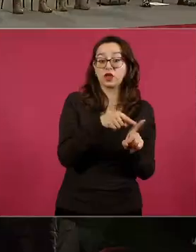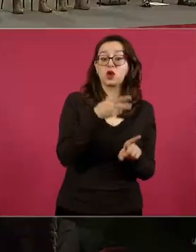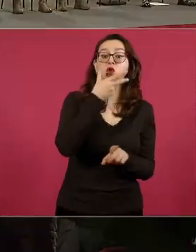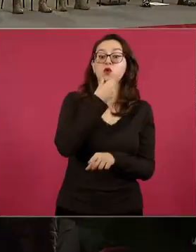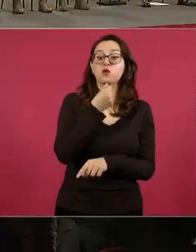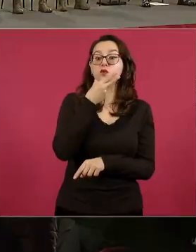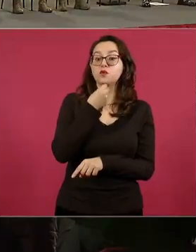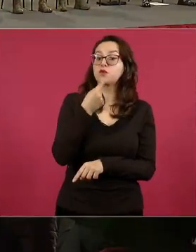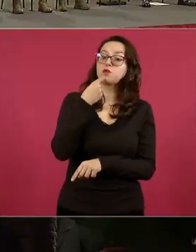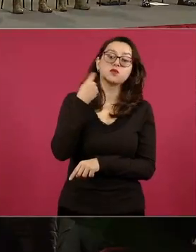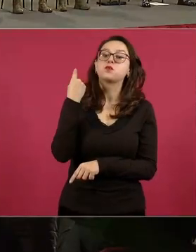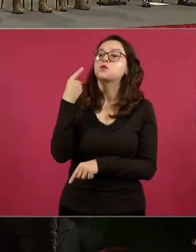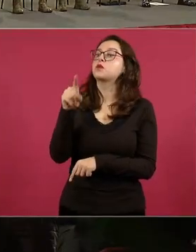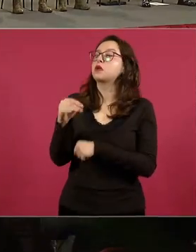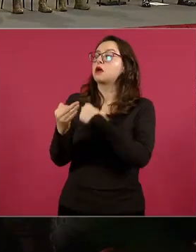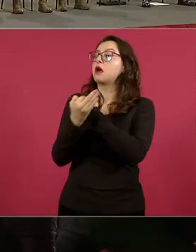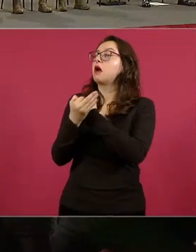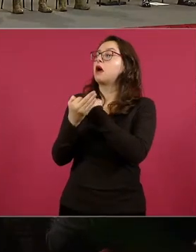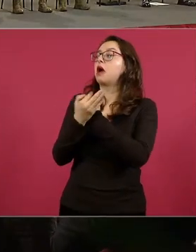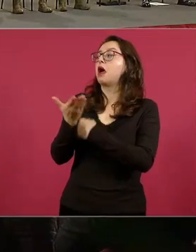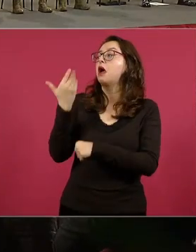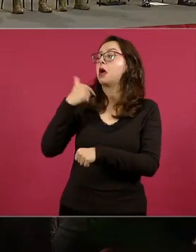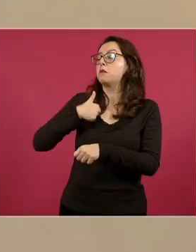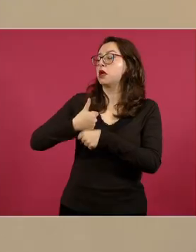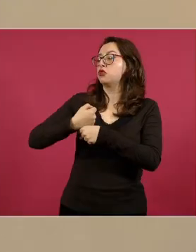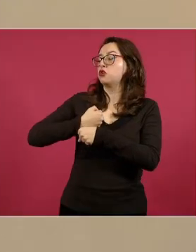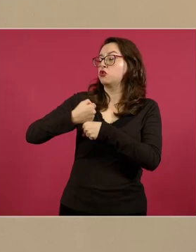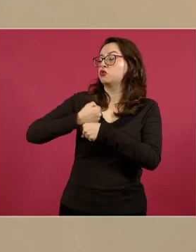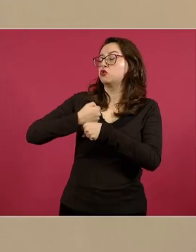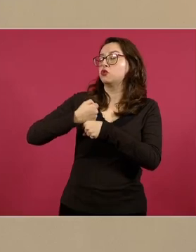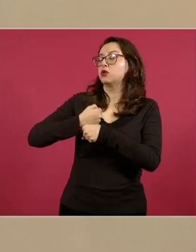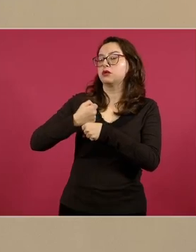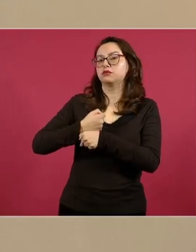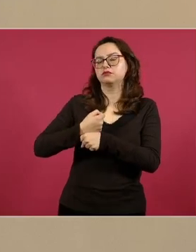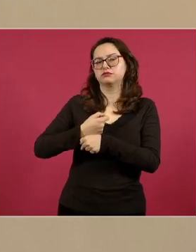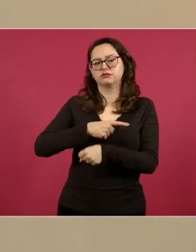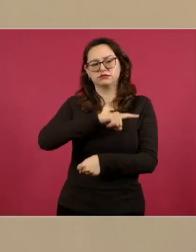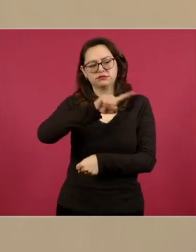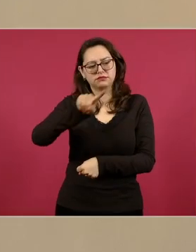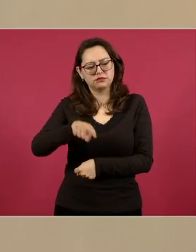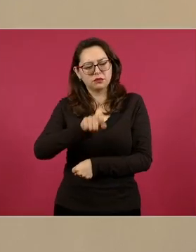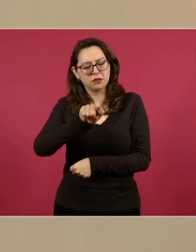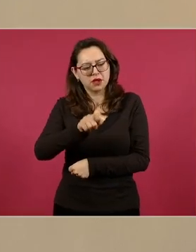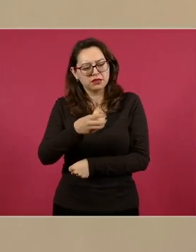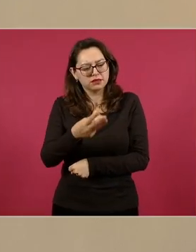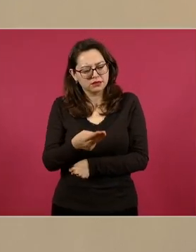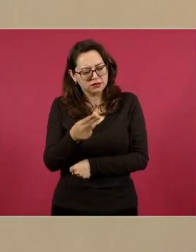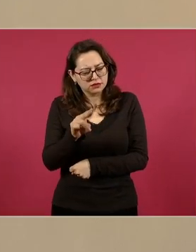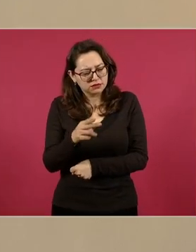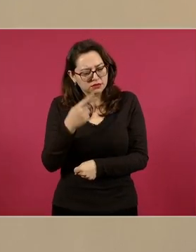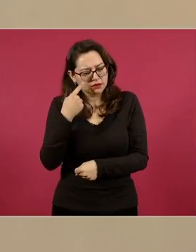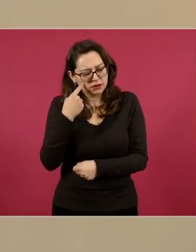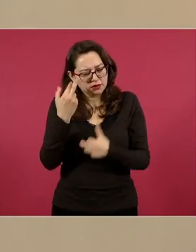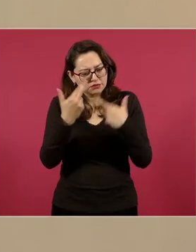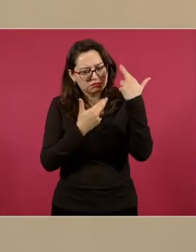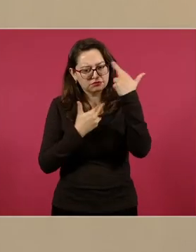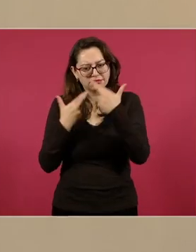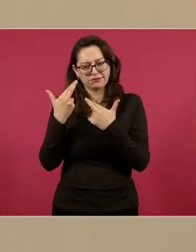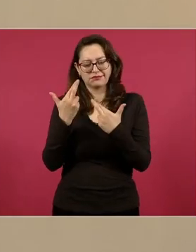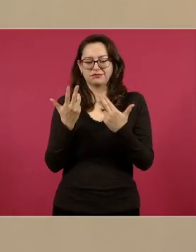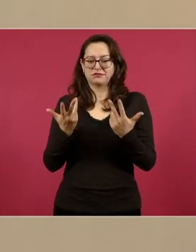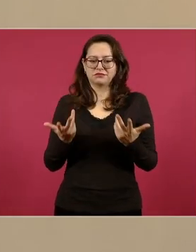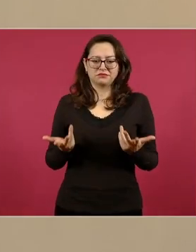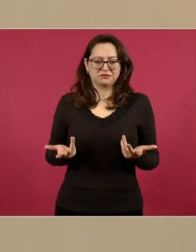amparo actos de tortura e incomunicación, sin embargo, el 23 de noviembre, un día después, el actuario de